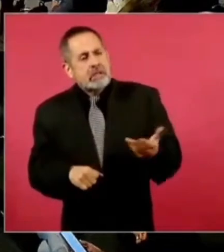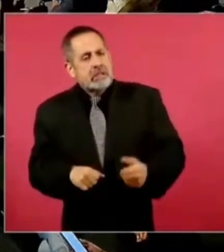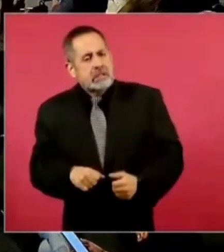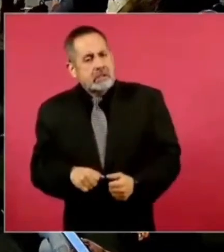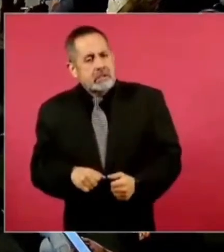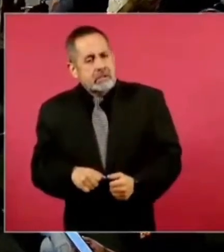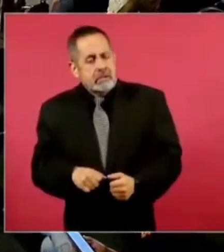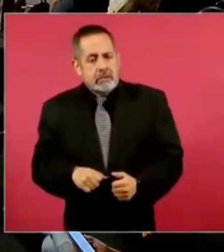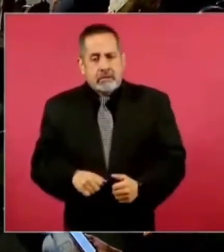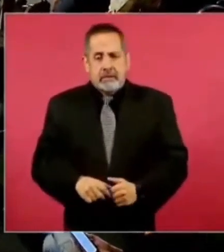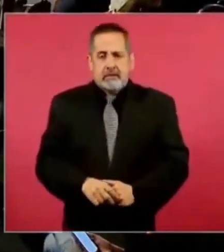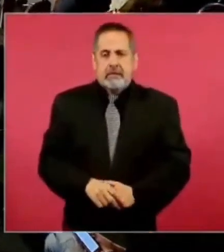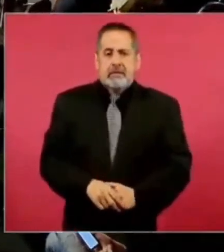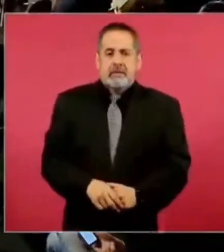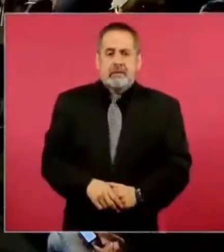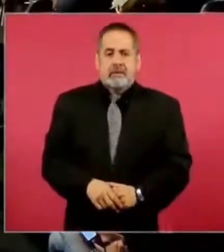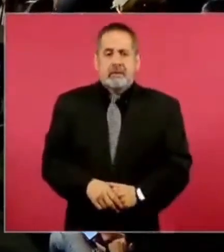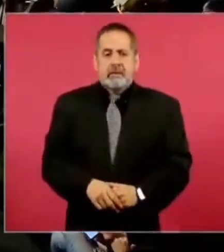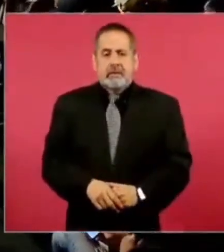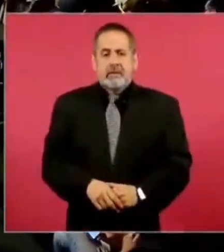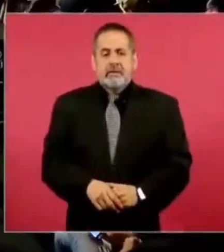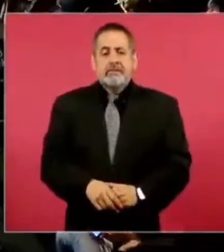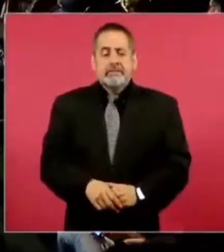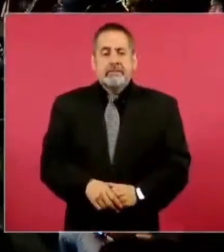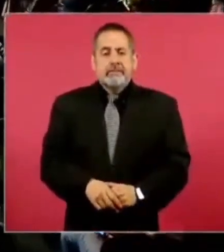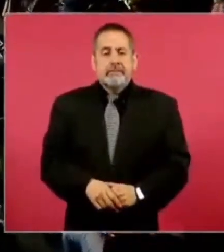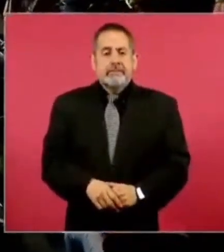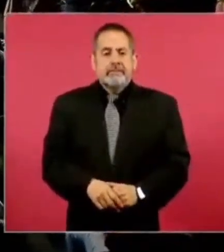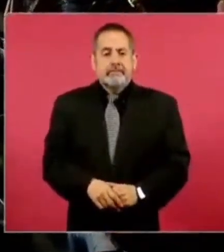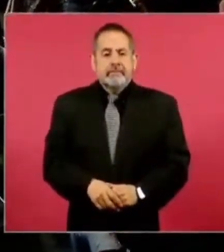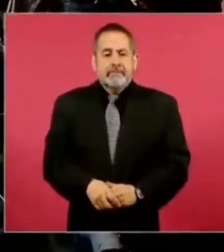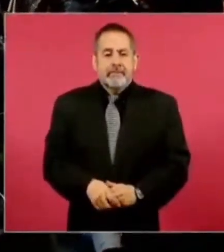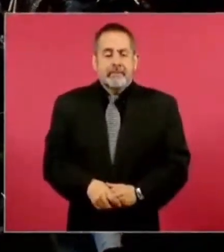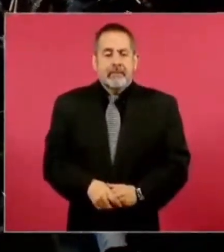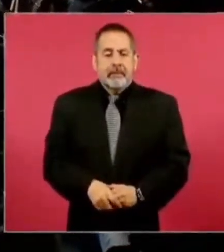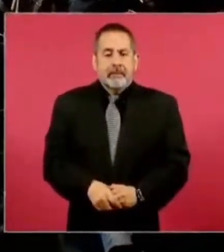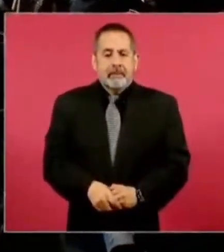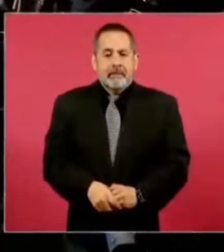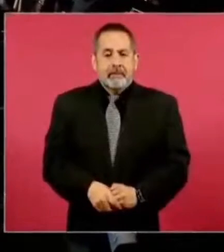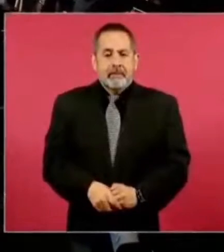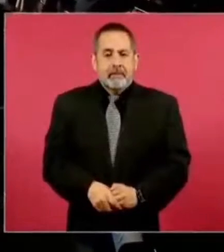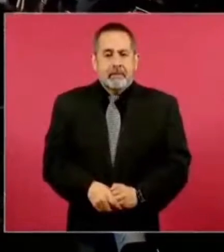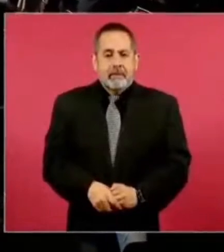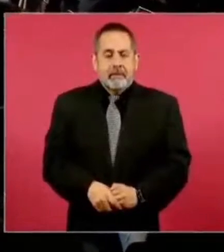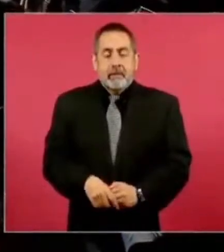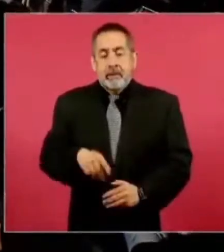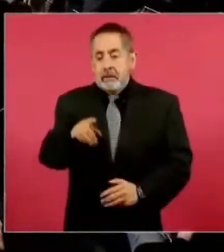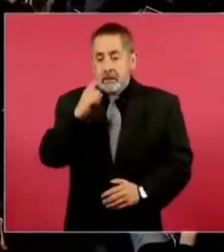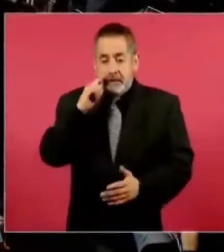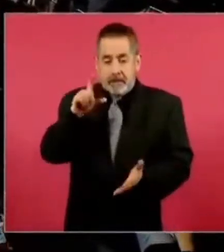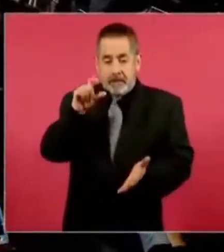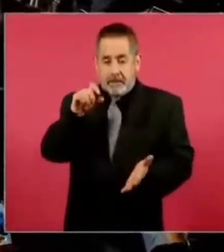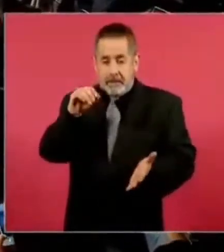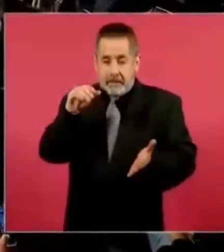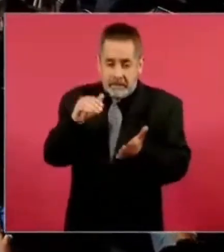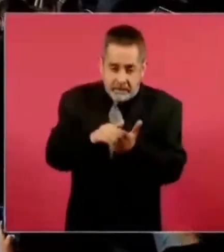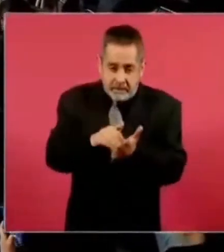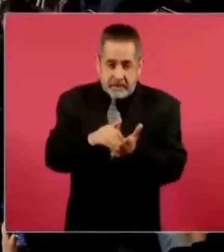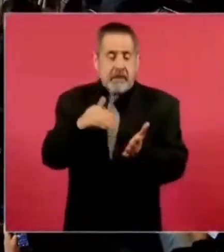20 mil millones de dólares,